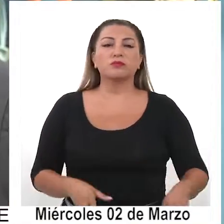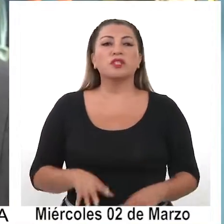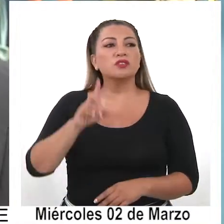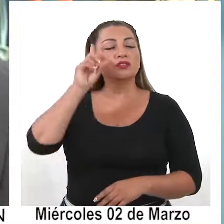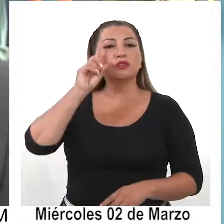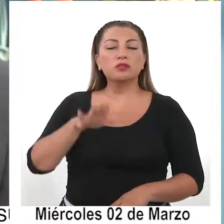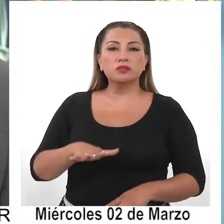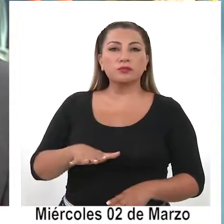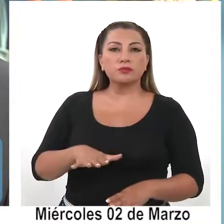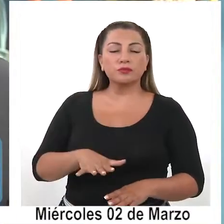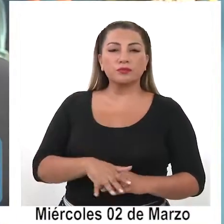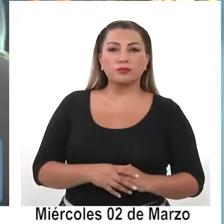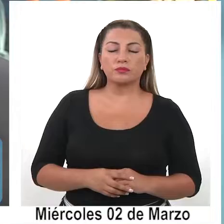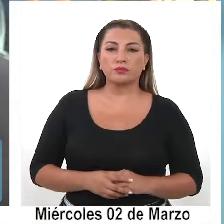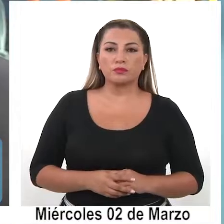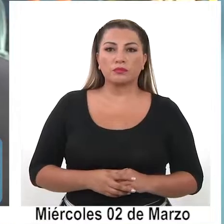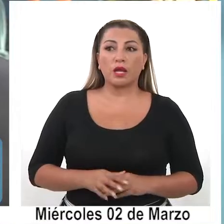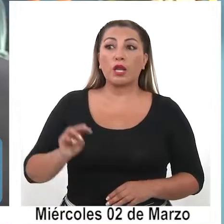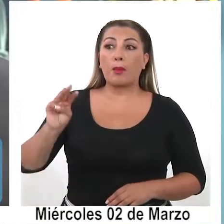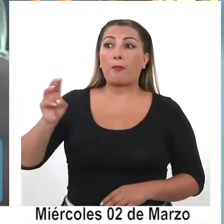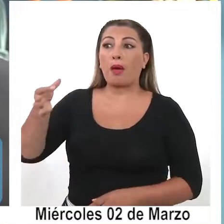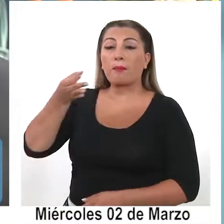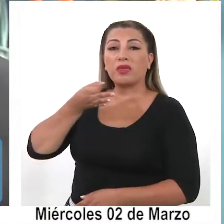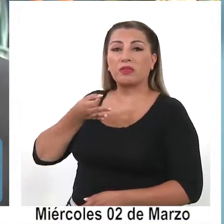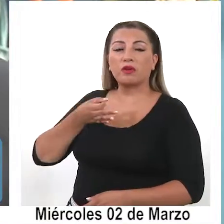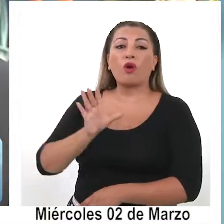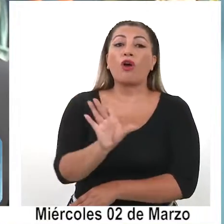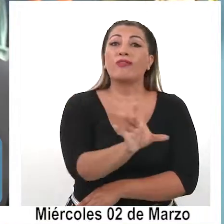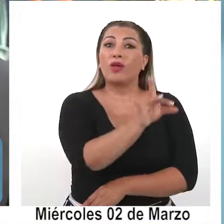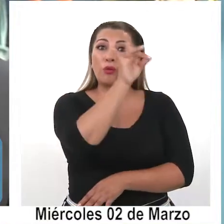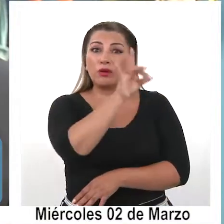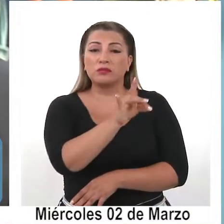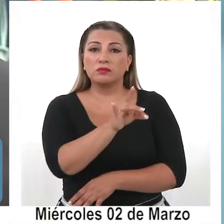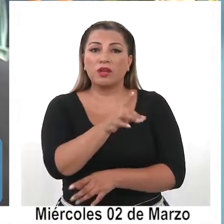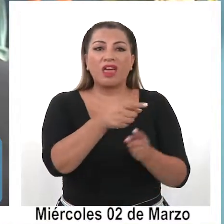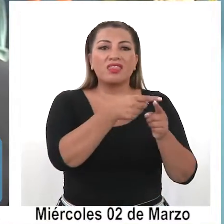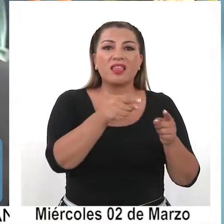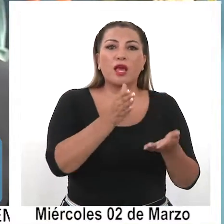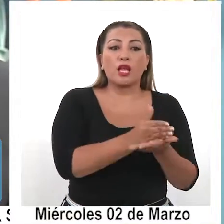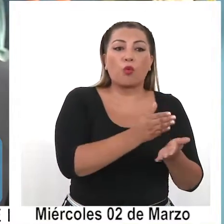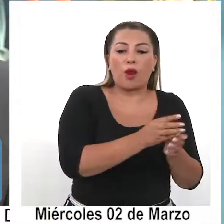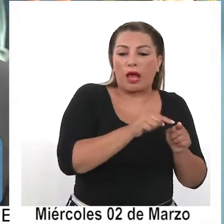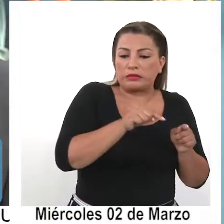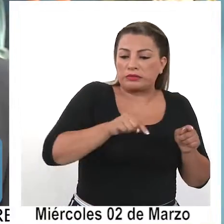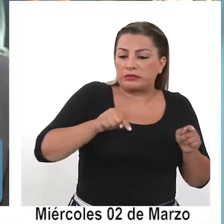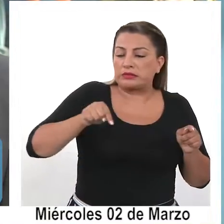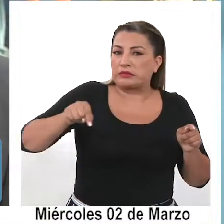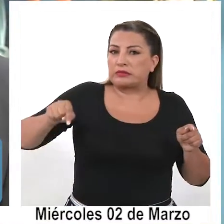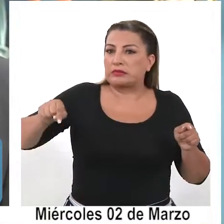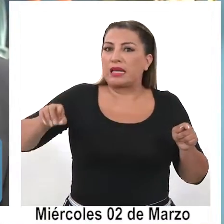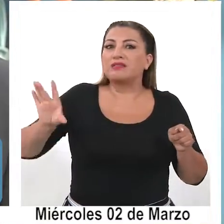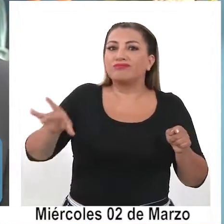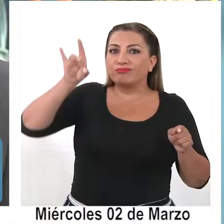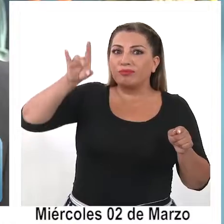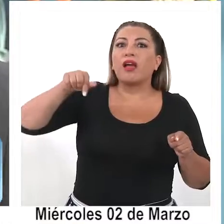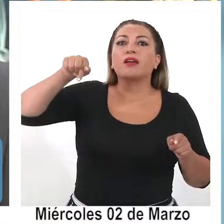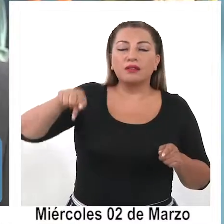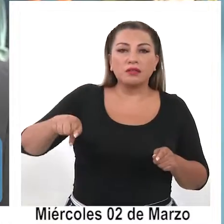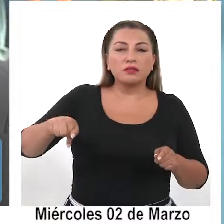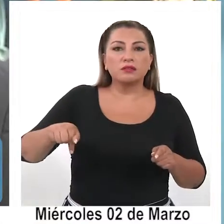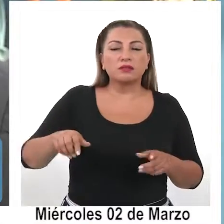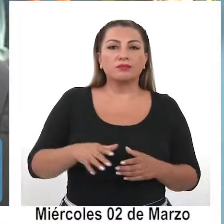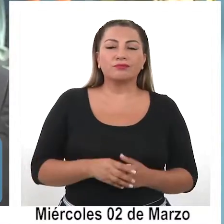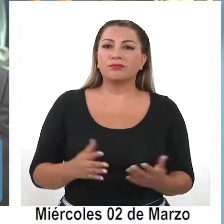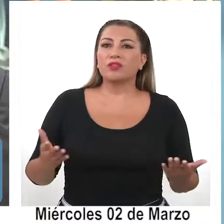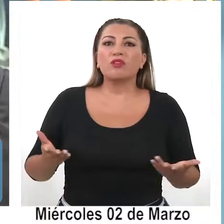entendido por el relato de su madre que fue encontrado a varias cuadras del establecimiento. Es por eso que vamos